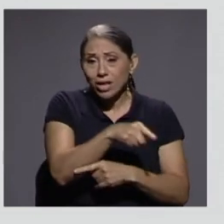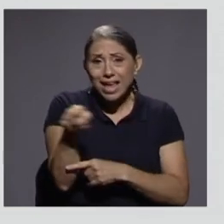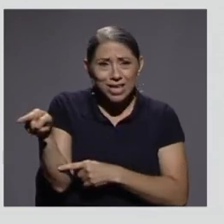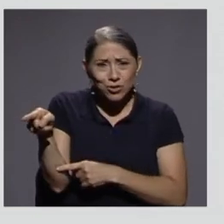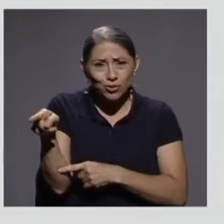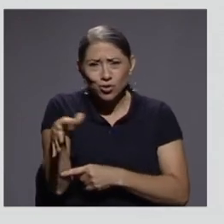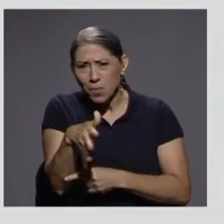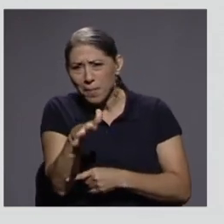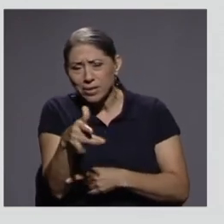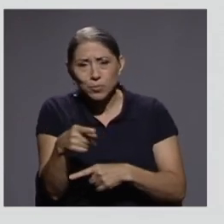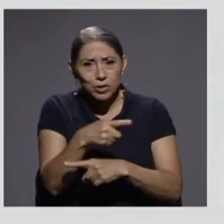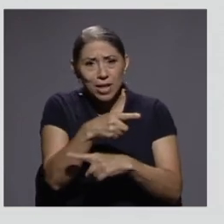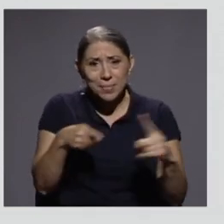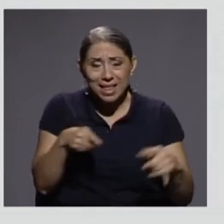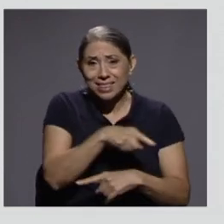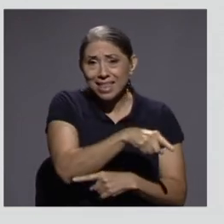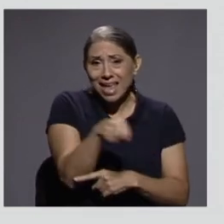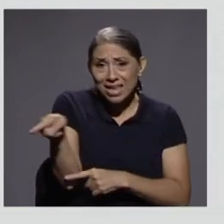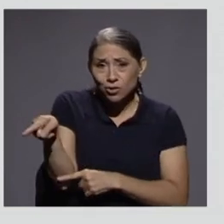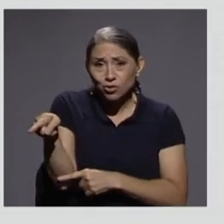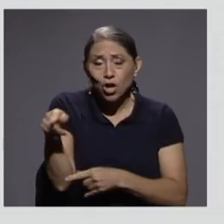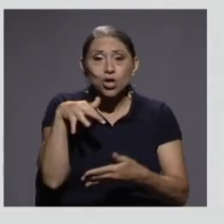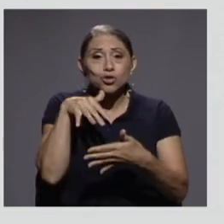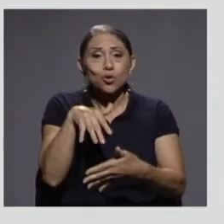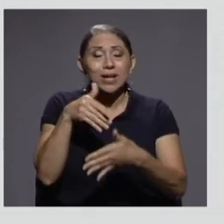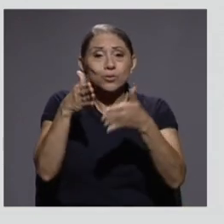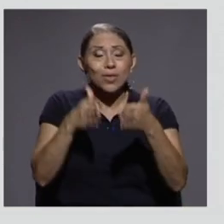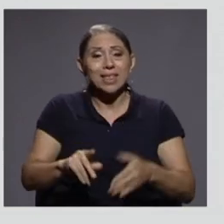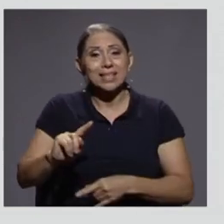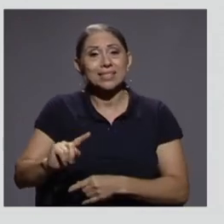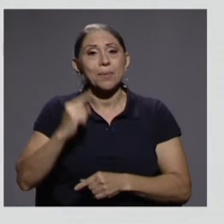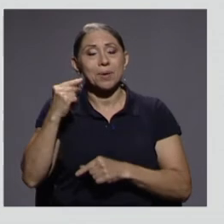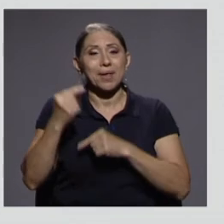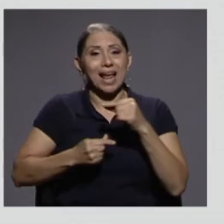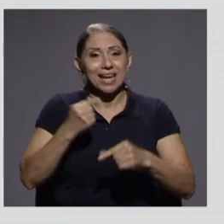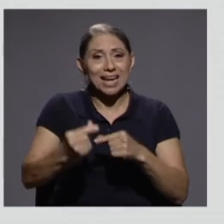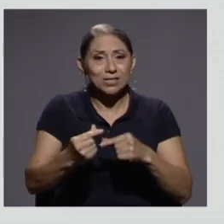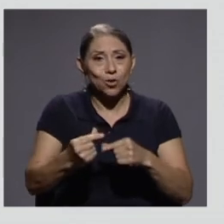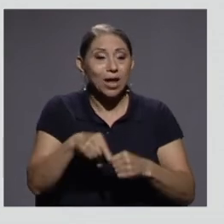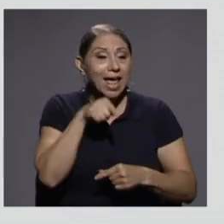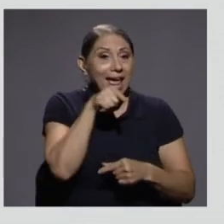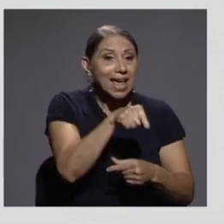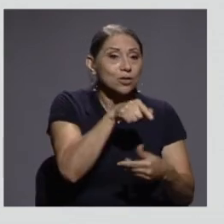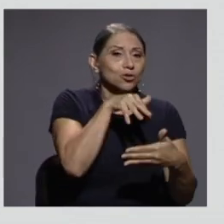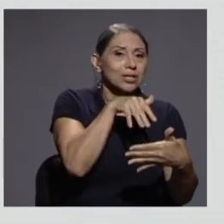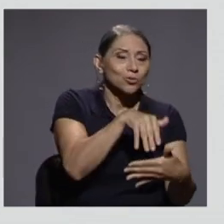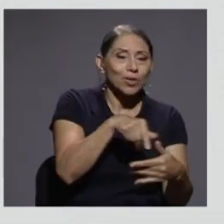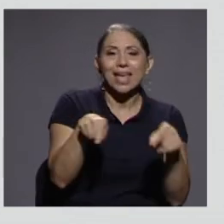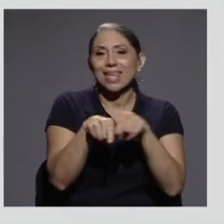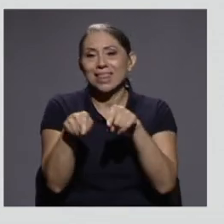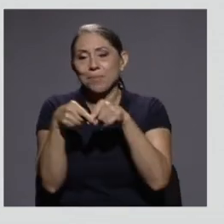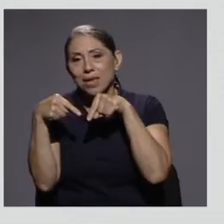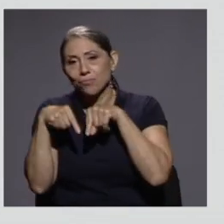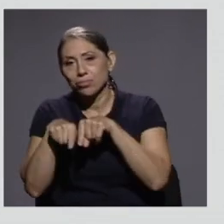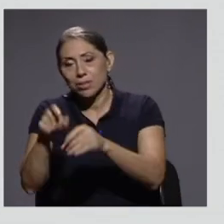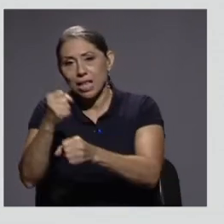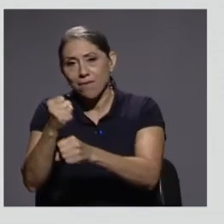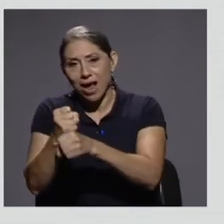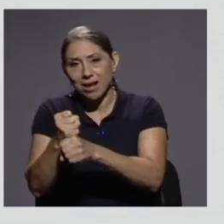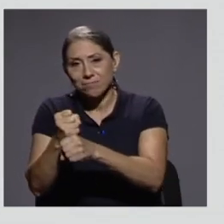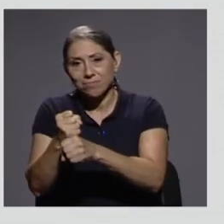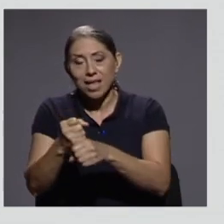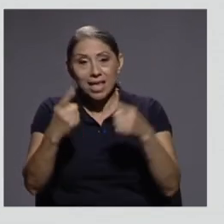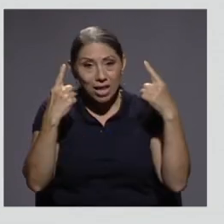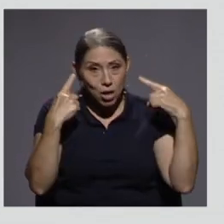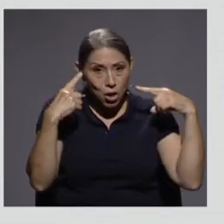aproximadamente, estudiantes de primera generación. Estudian y trabajan generalmente, entonces, están logrando estudiar